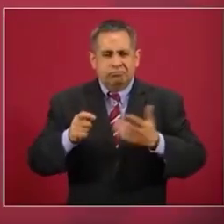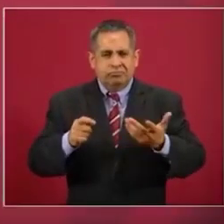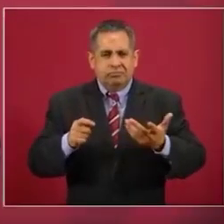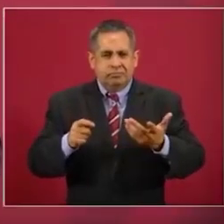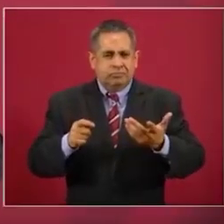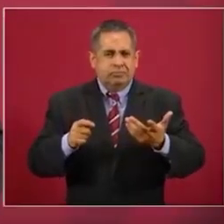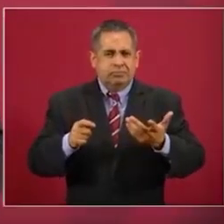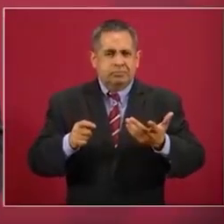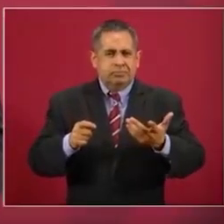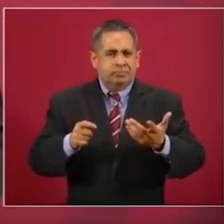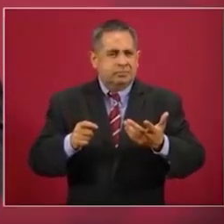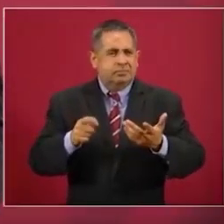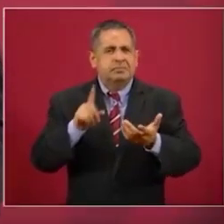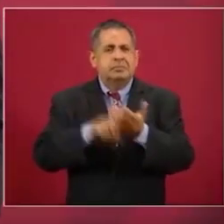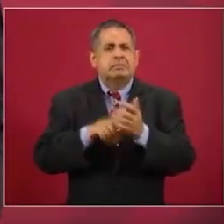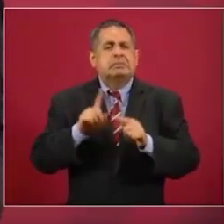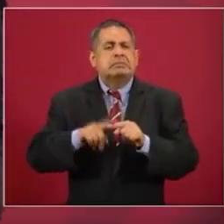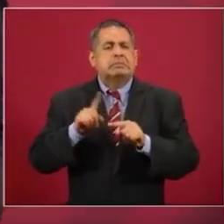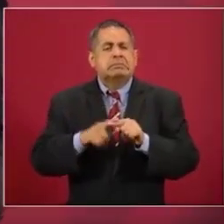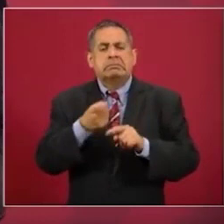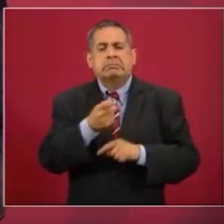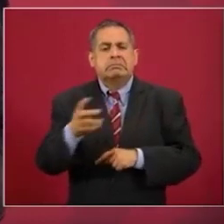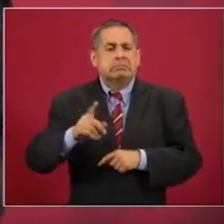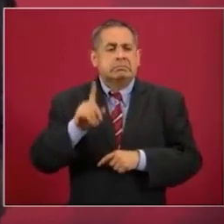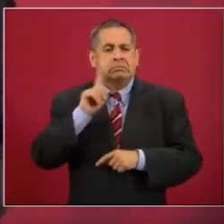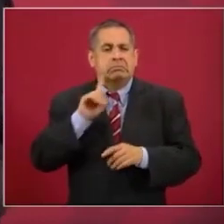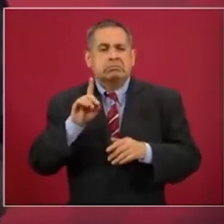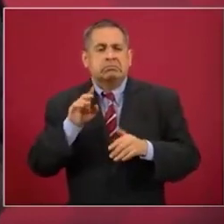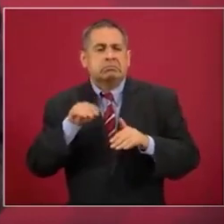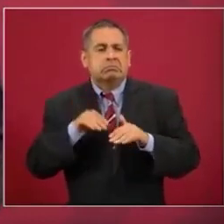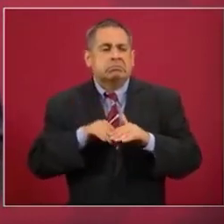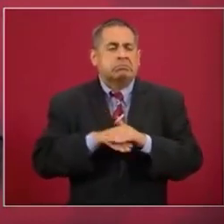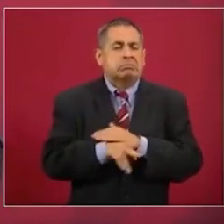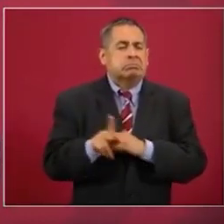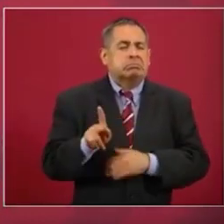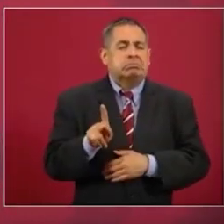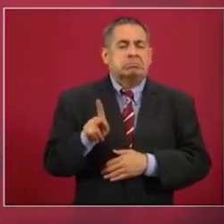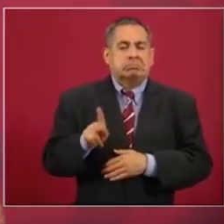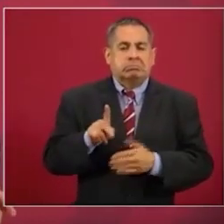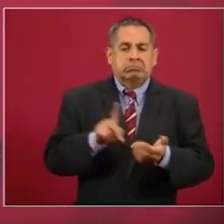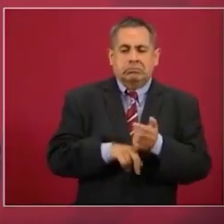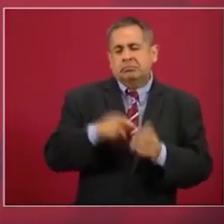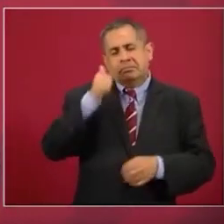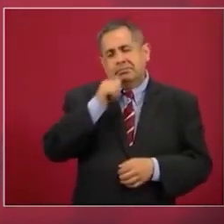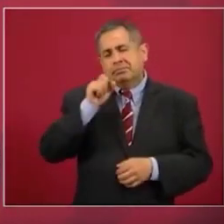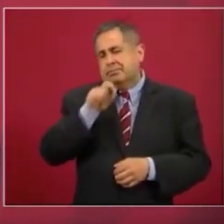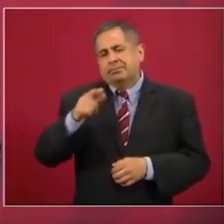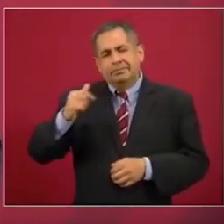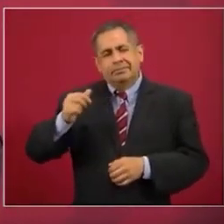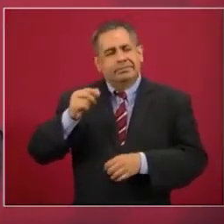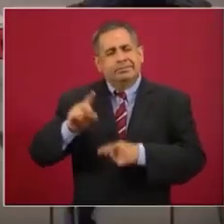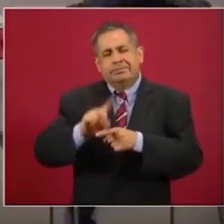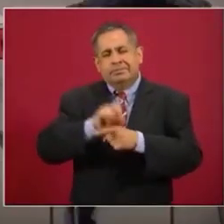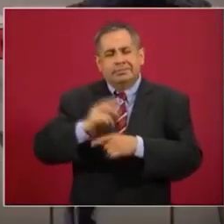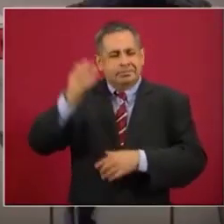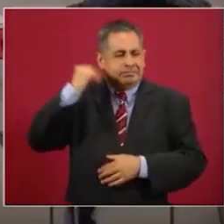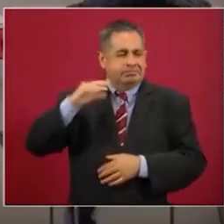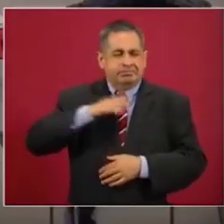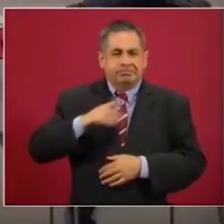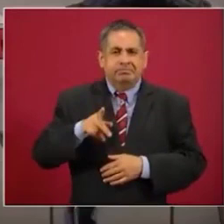infiltración, que eso siempre ha existido también en los movimientos,